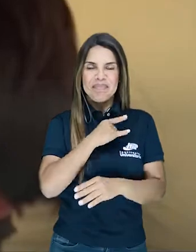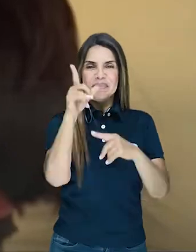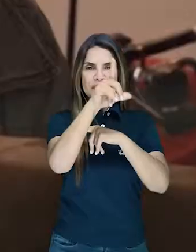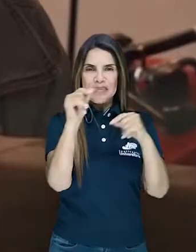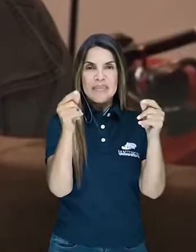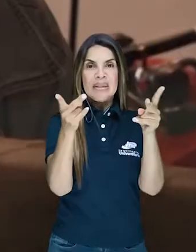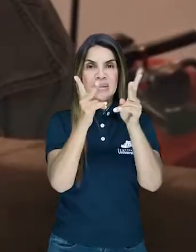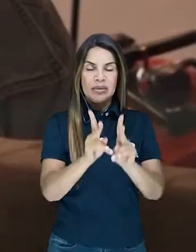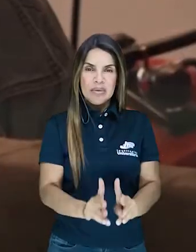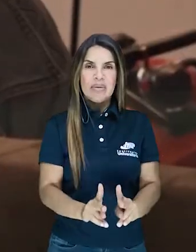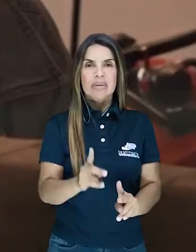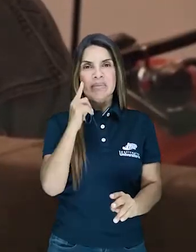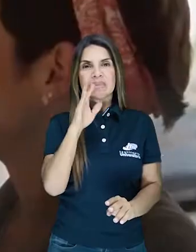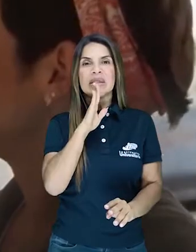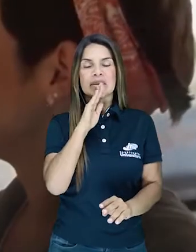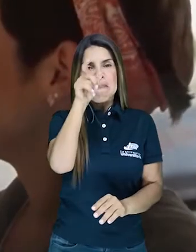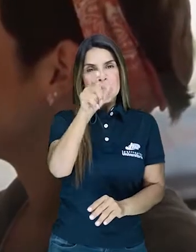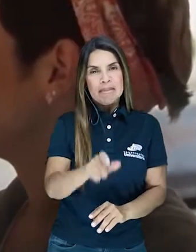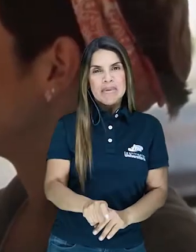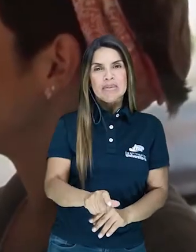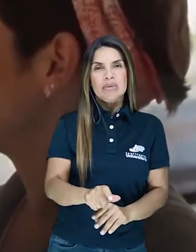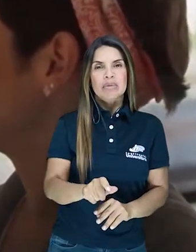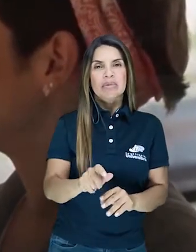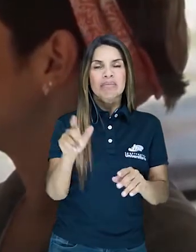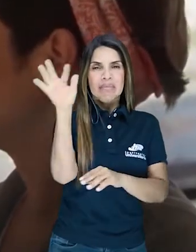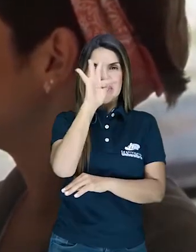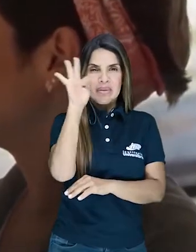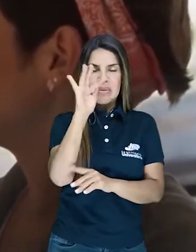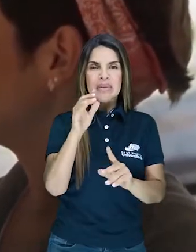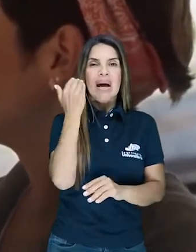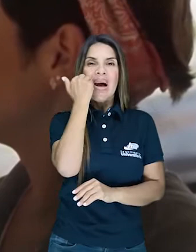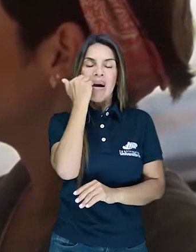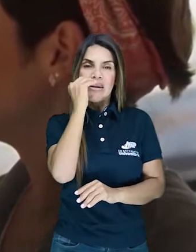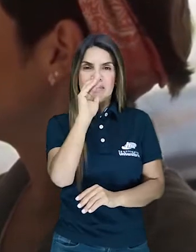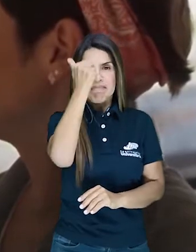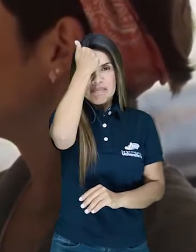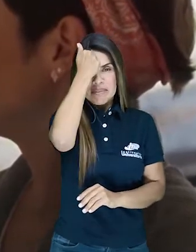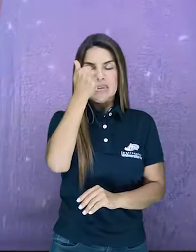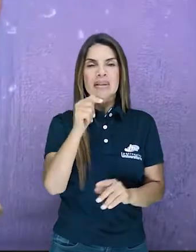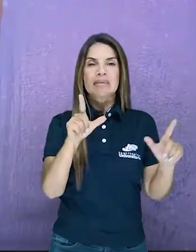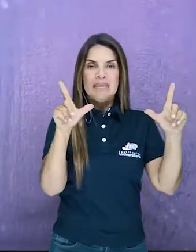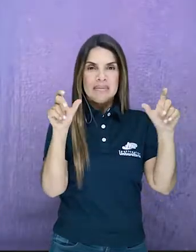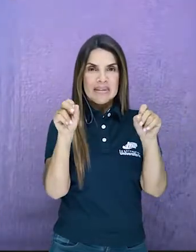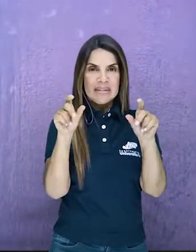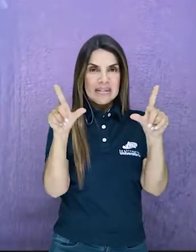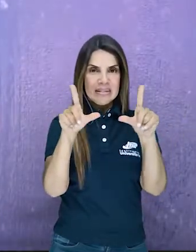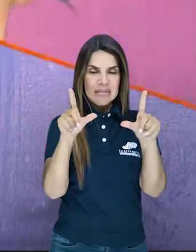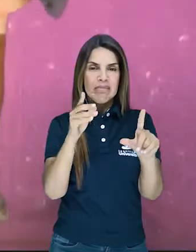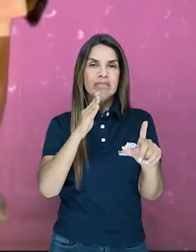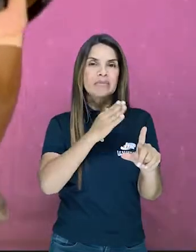Entre esos estudiantes, Teleantioquia encontró a la protagonista de una serie muy especial, porque es la primera en el país